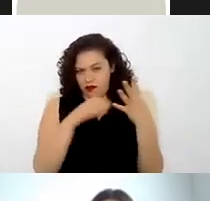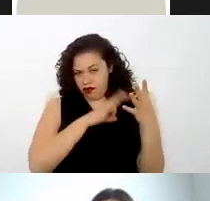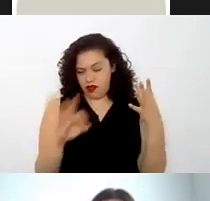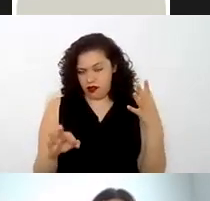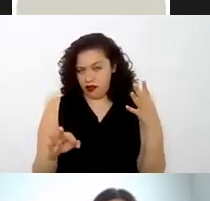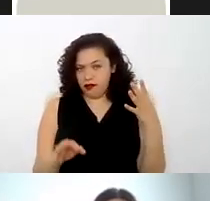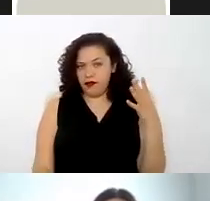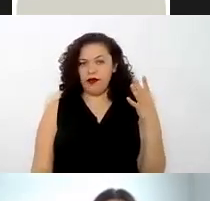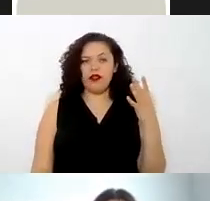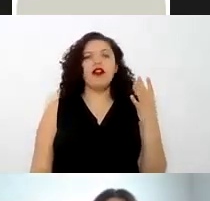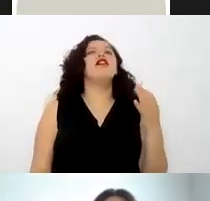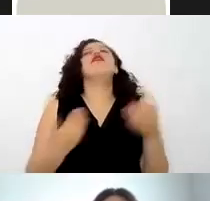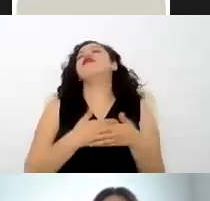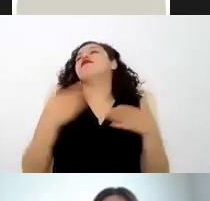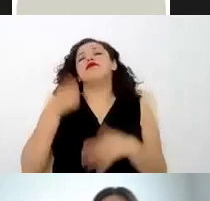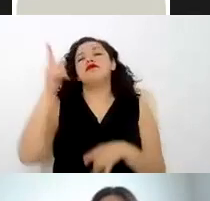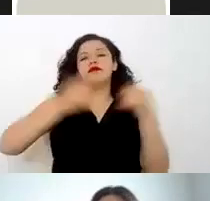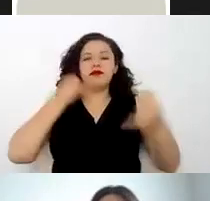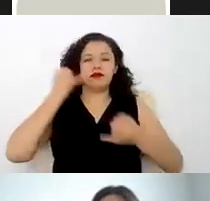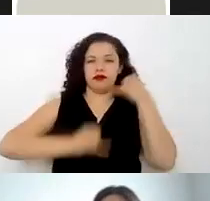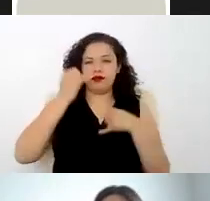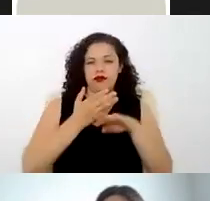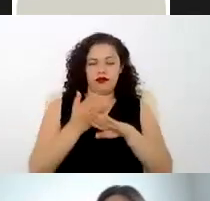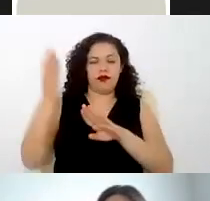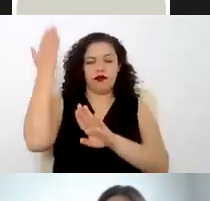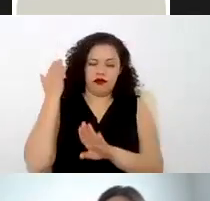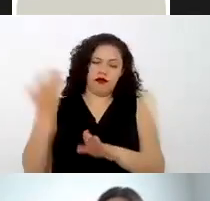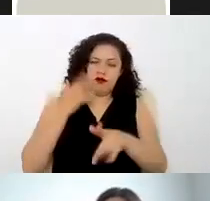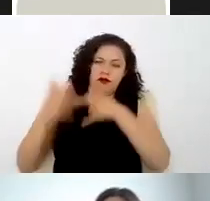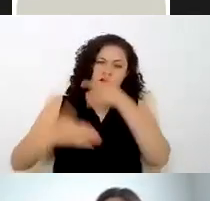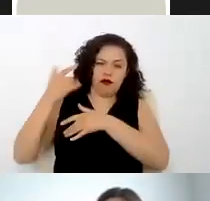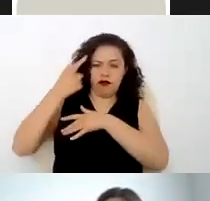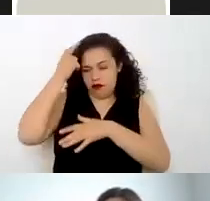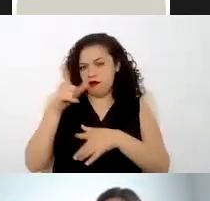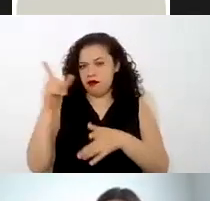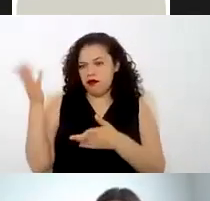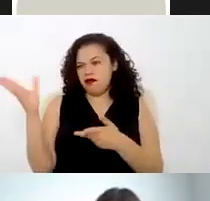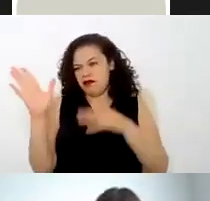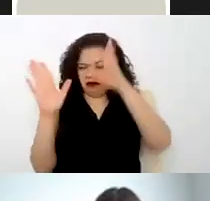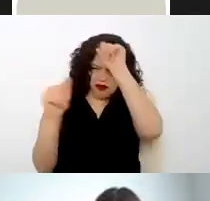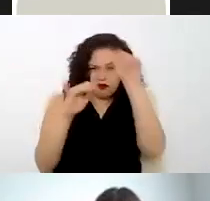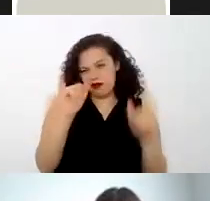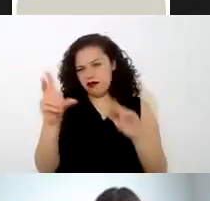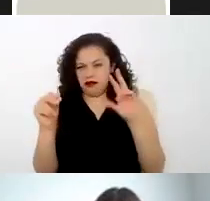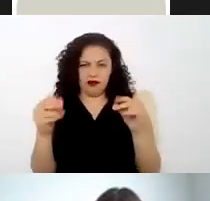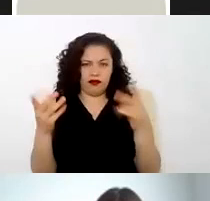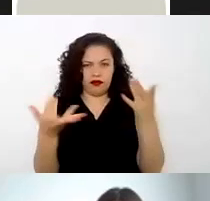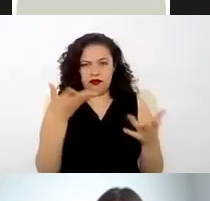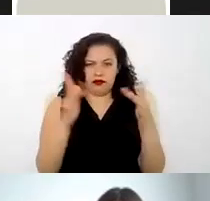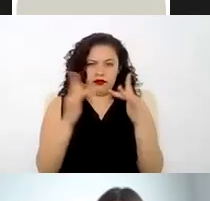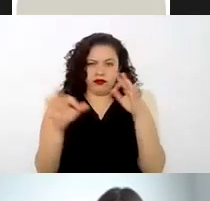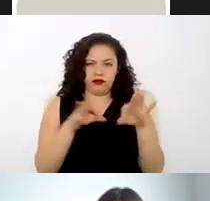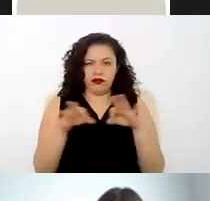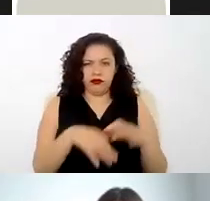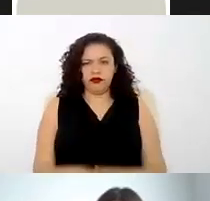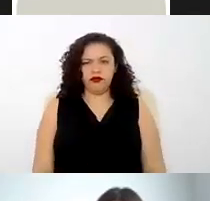ahora en un juicio y antes en un proceso de arbitraje ante las juntas se va a poder presumir una relación laboral aún